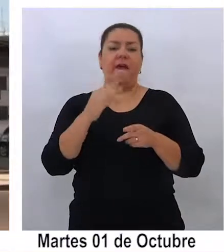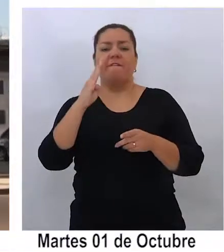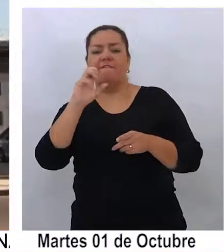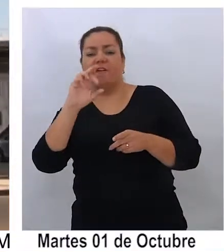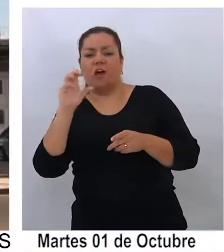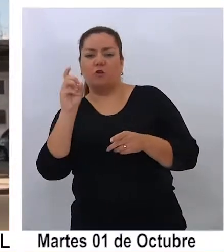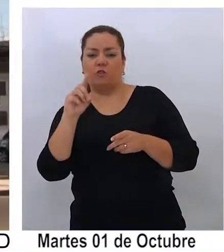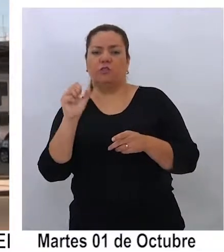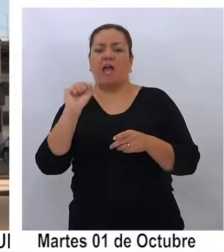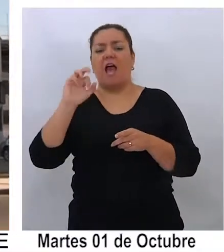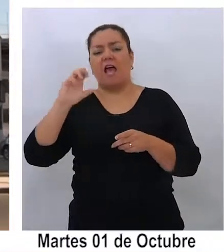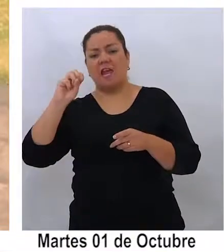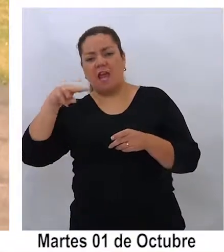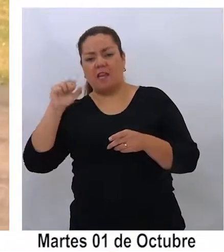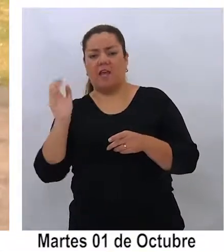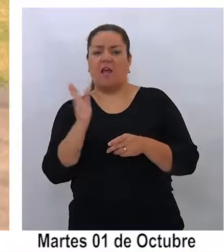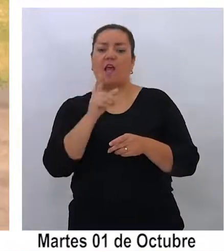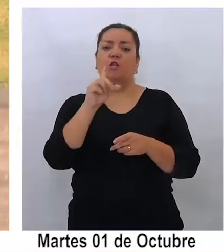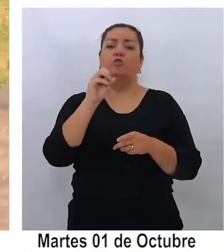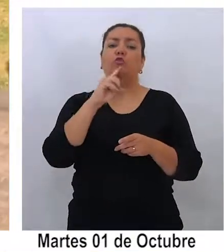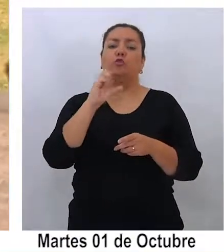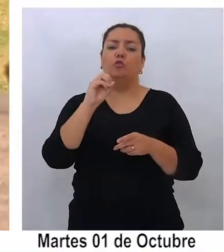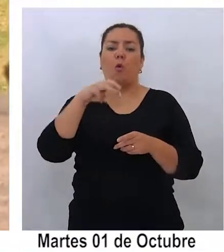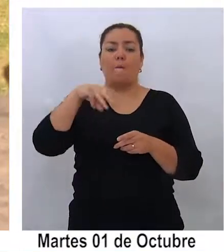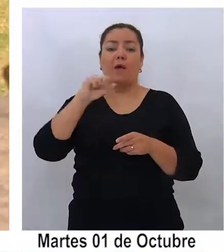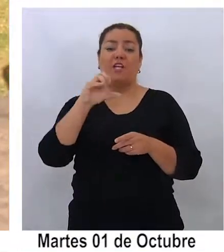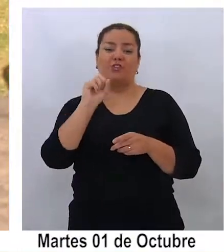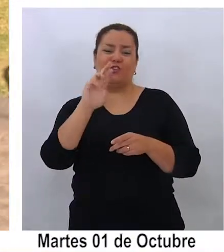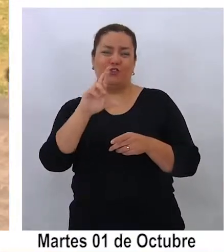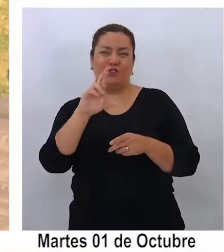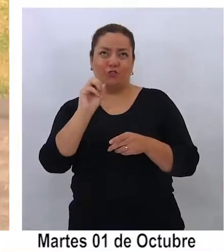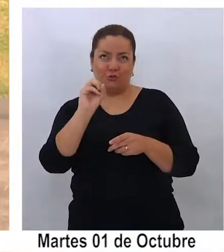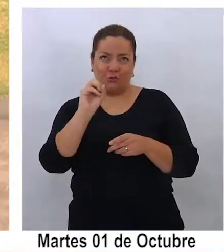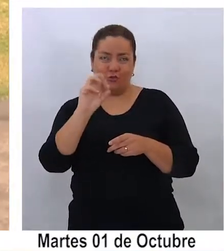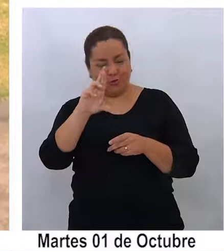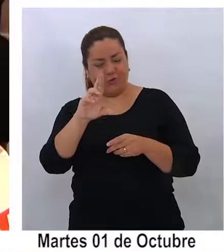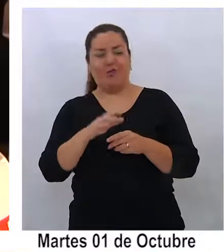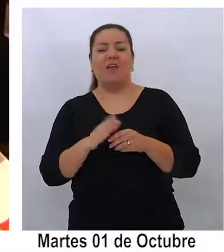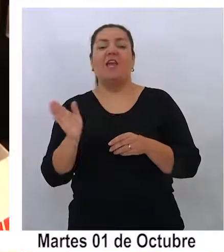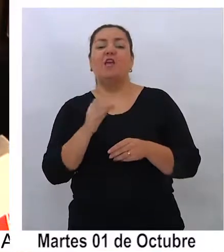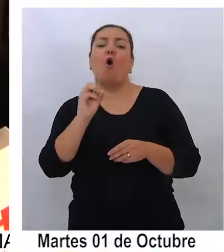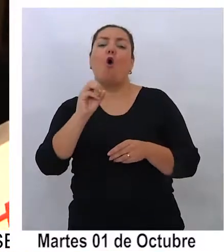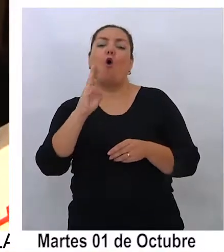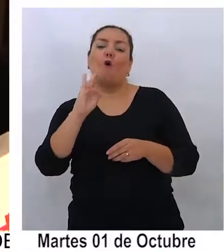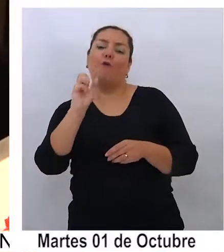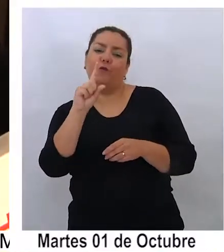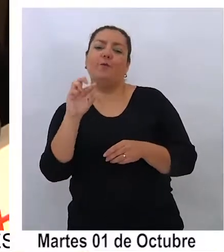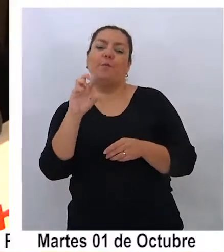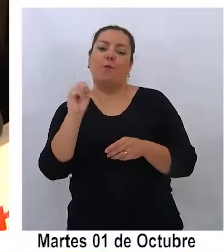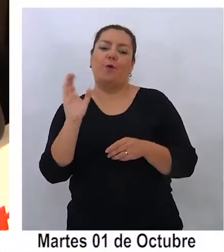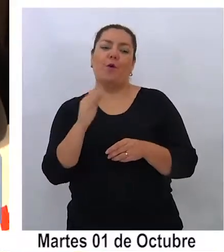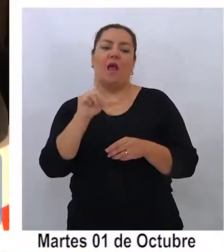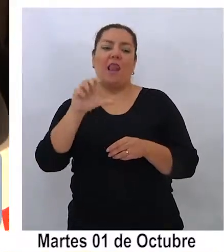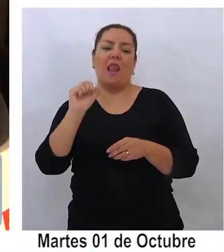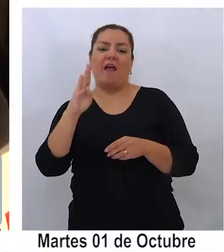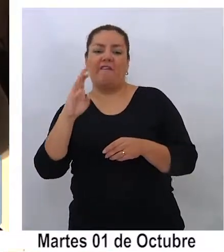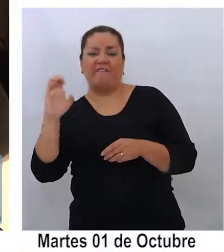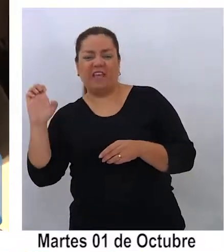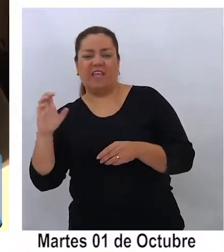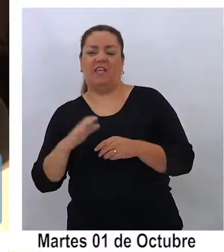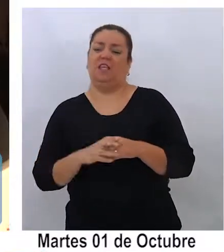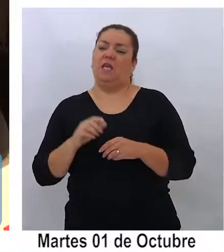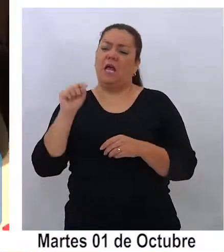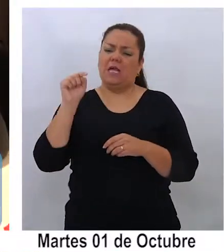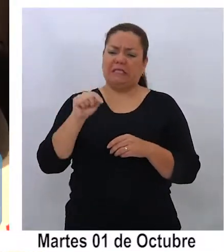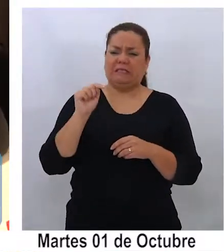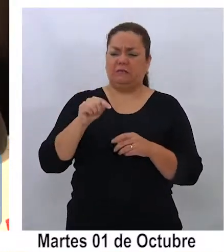Sotomayor y Ubispo Labé, cercano a la catedral de Iquique. Muchos asaltos, robos, ya no